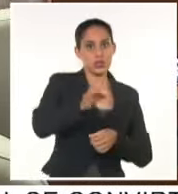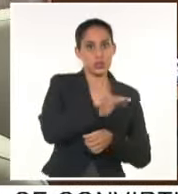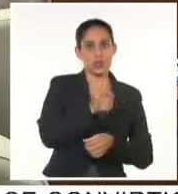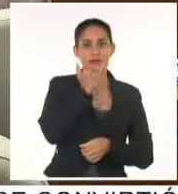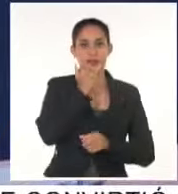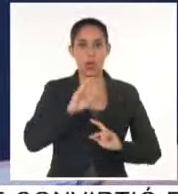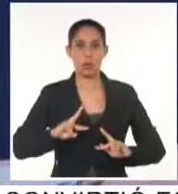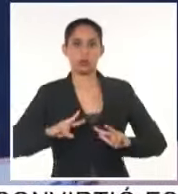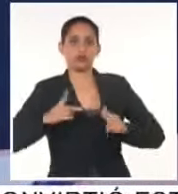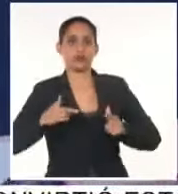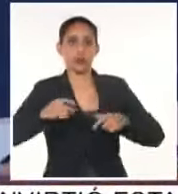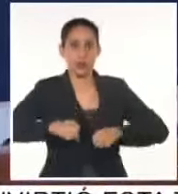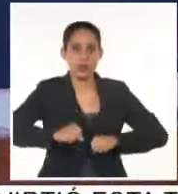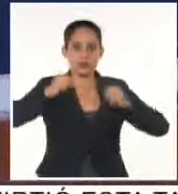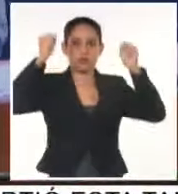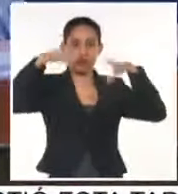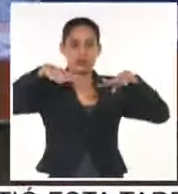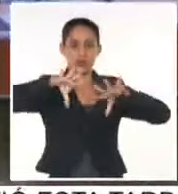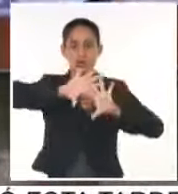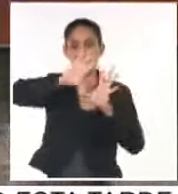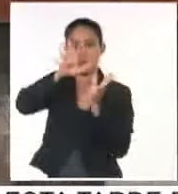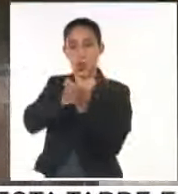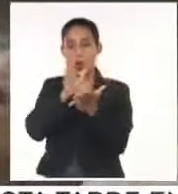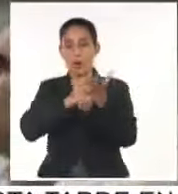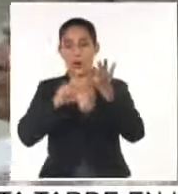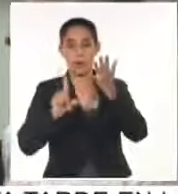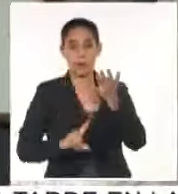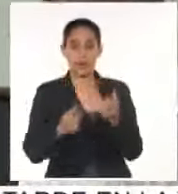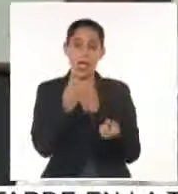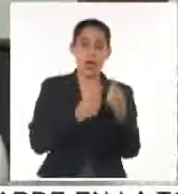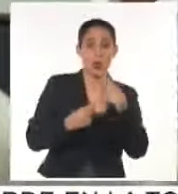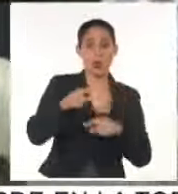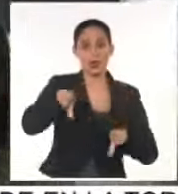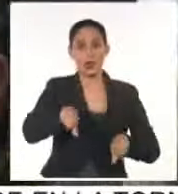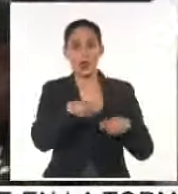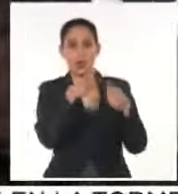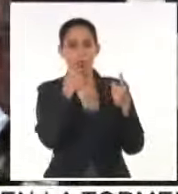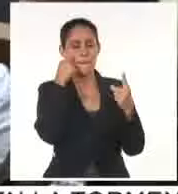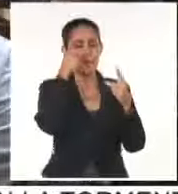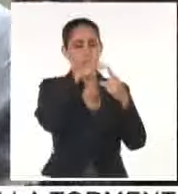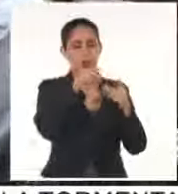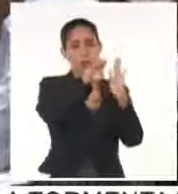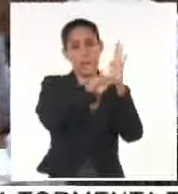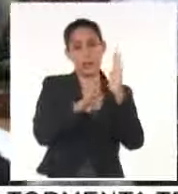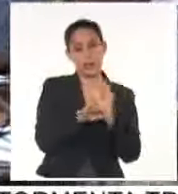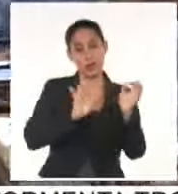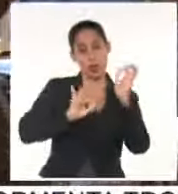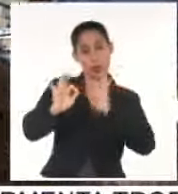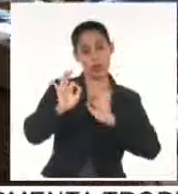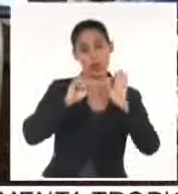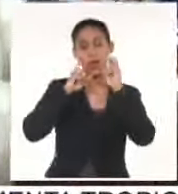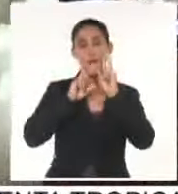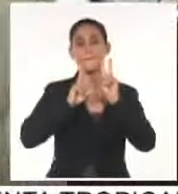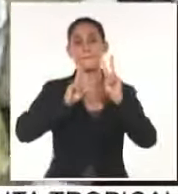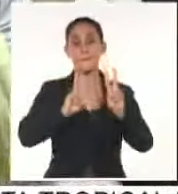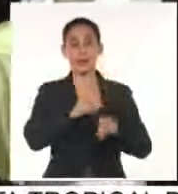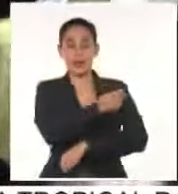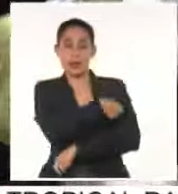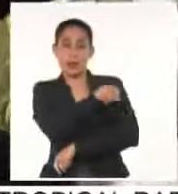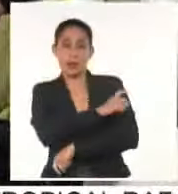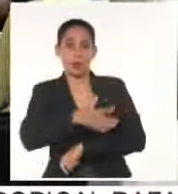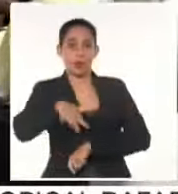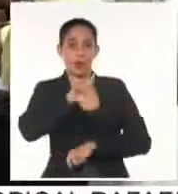servicio eléctrico. A tomar todas las medidas que están previstas para preservar la vida de las personas y los bienes materiales,